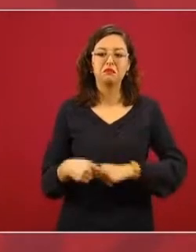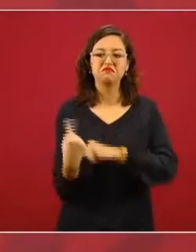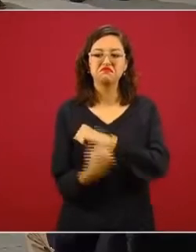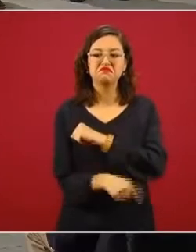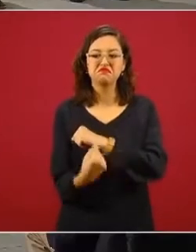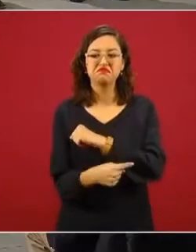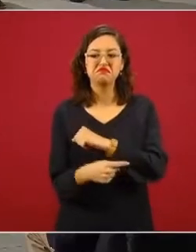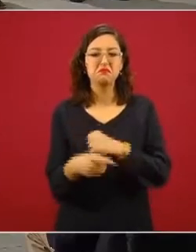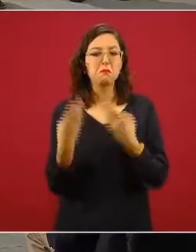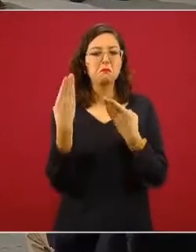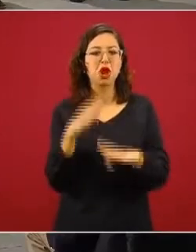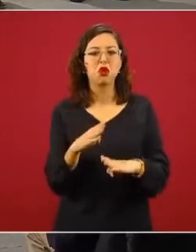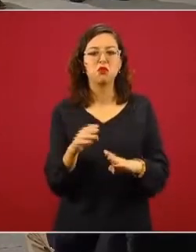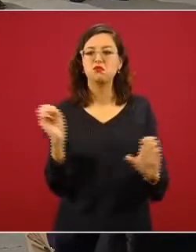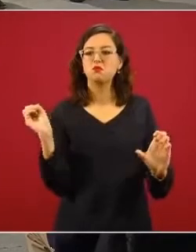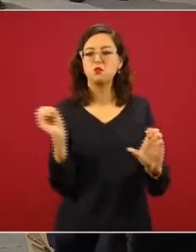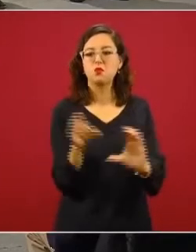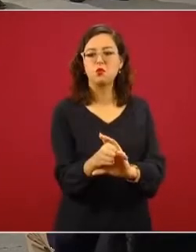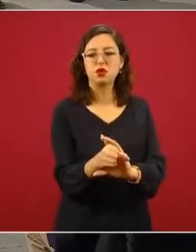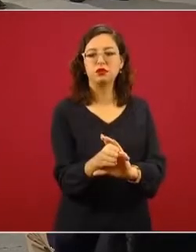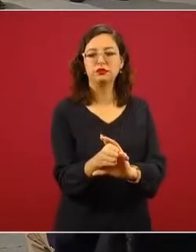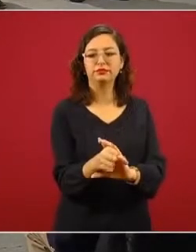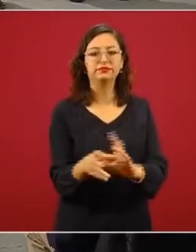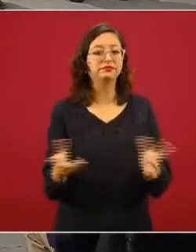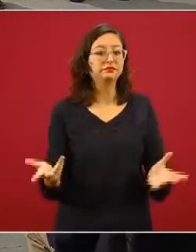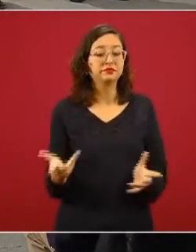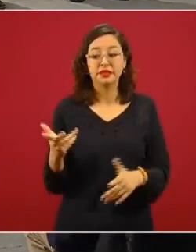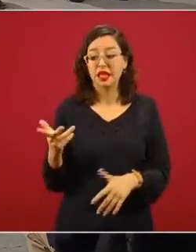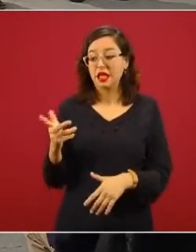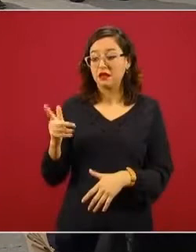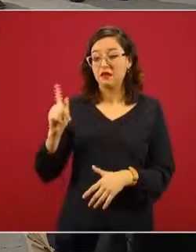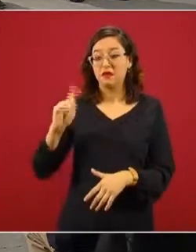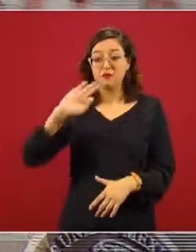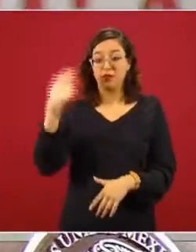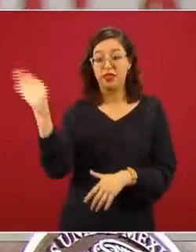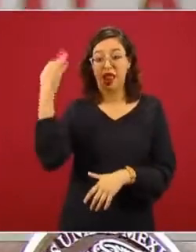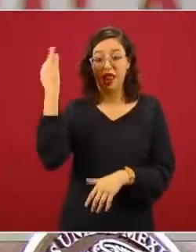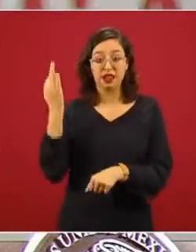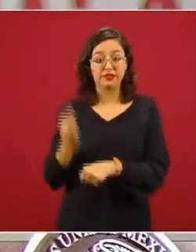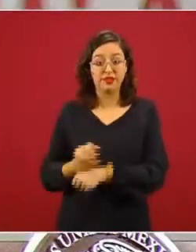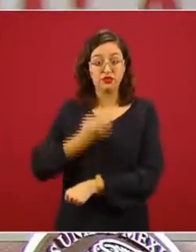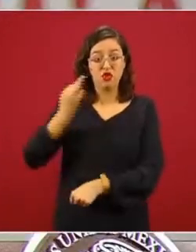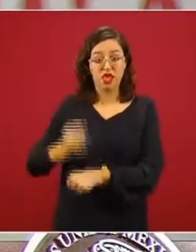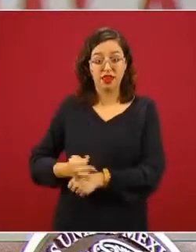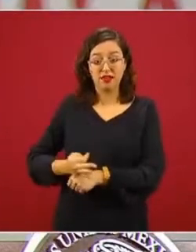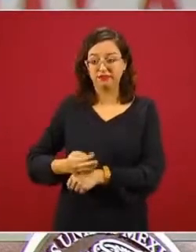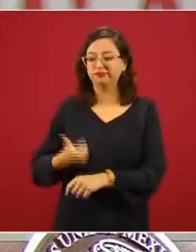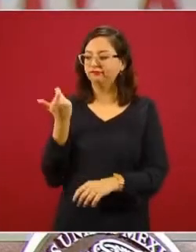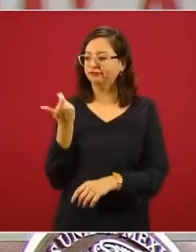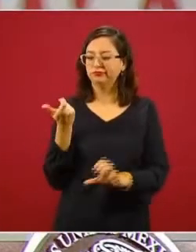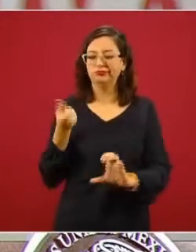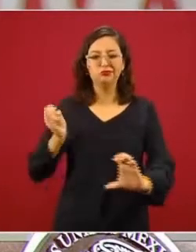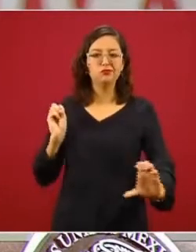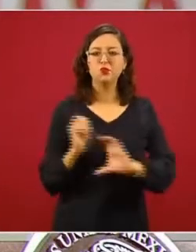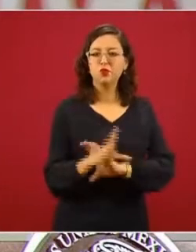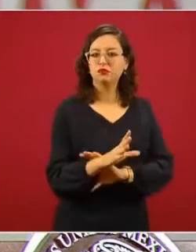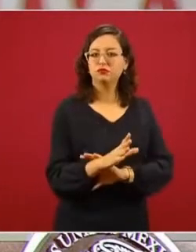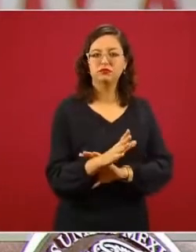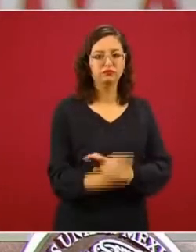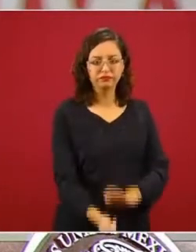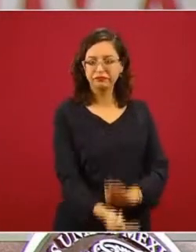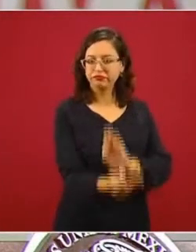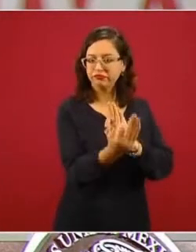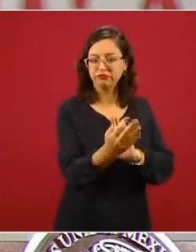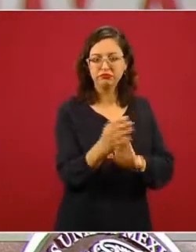son independientes, y desde la tesorería de la federación directo van a